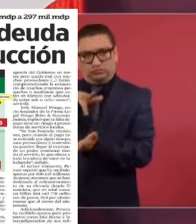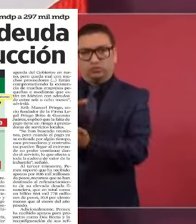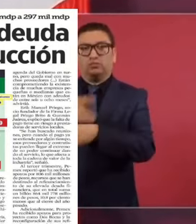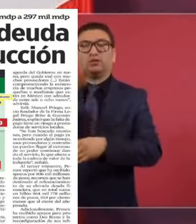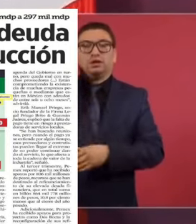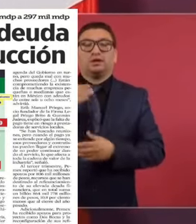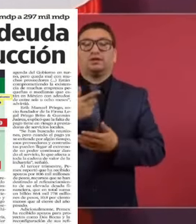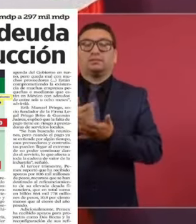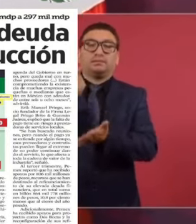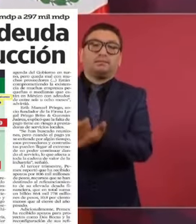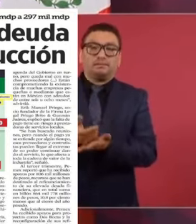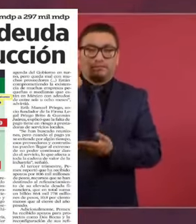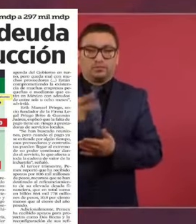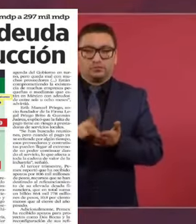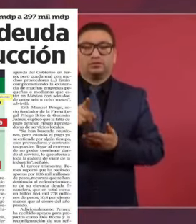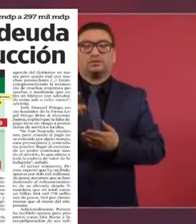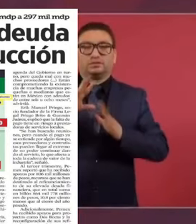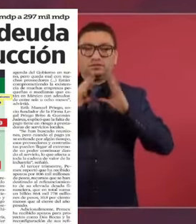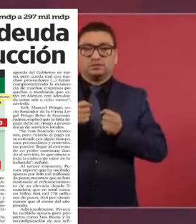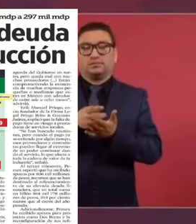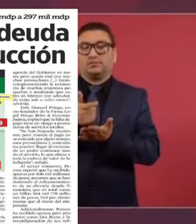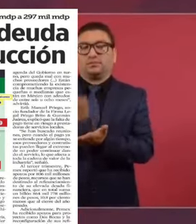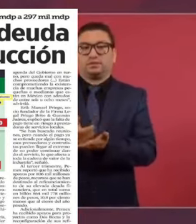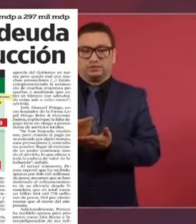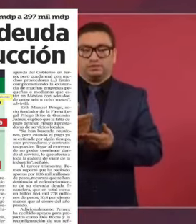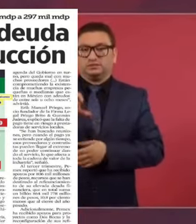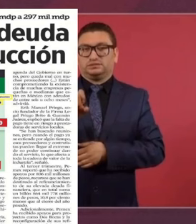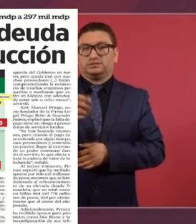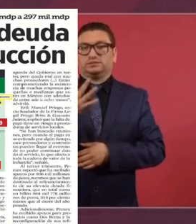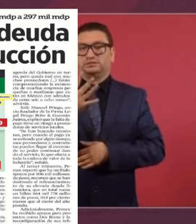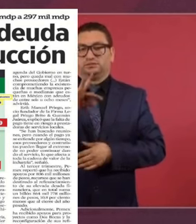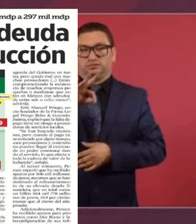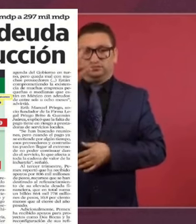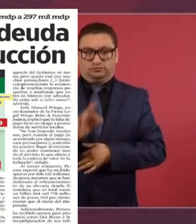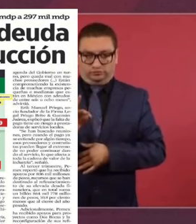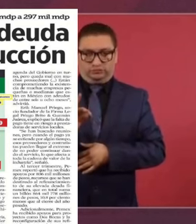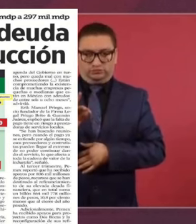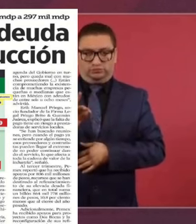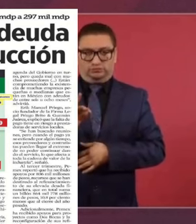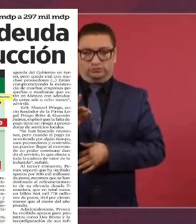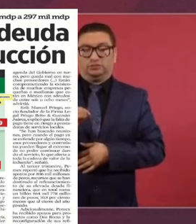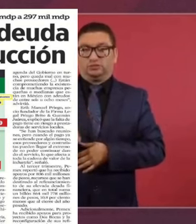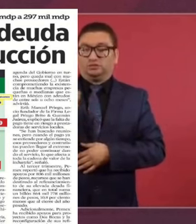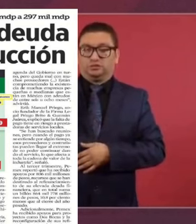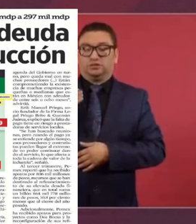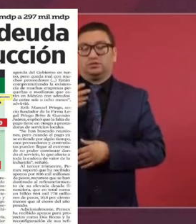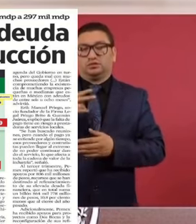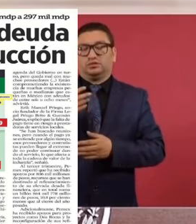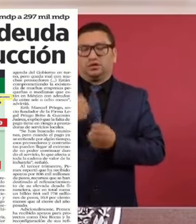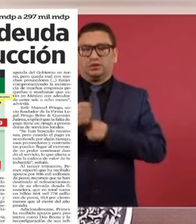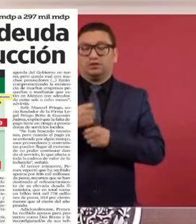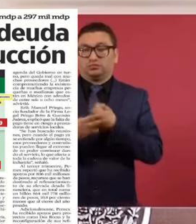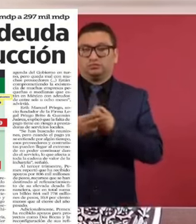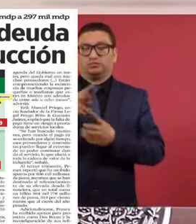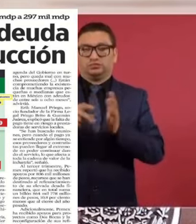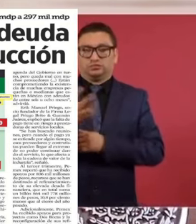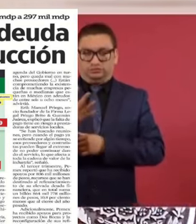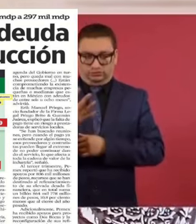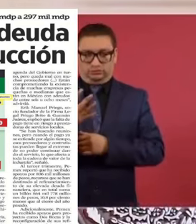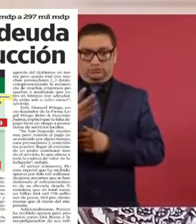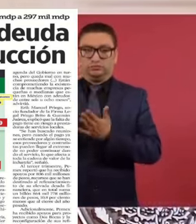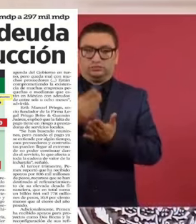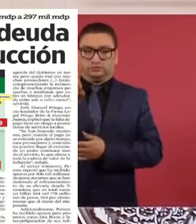pagaban de derecho a Hacienda 65% y este año del 24 van a pagar 30.